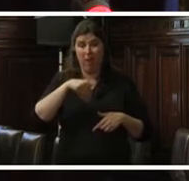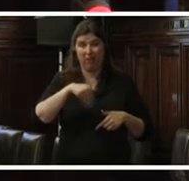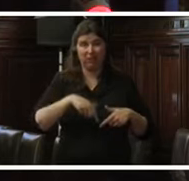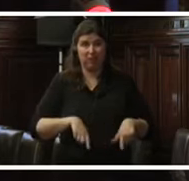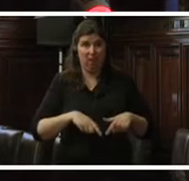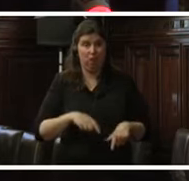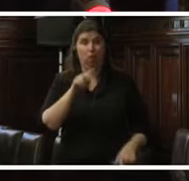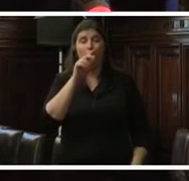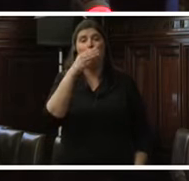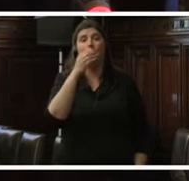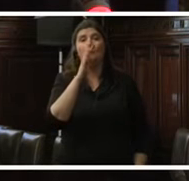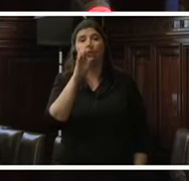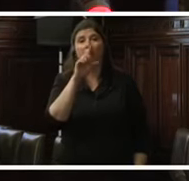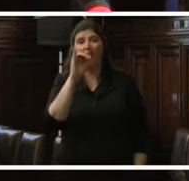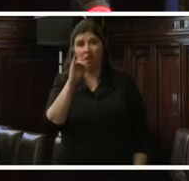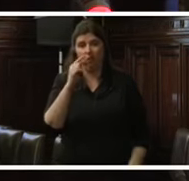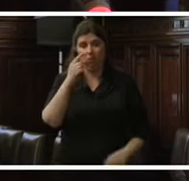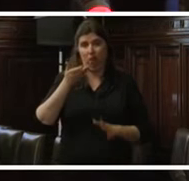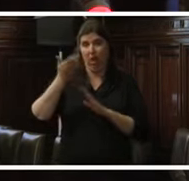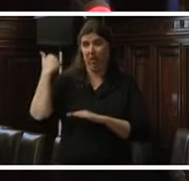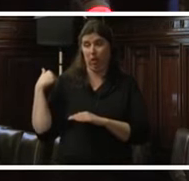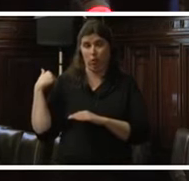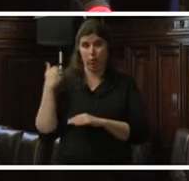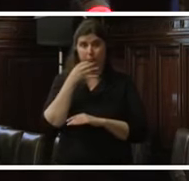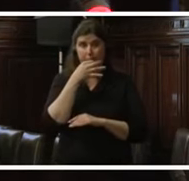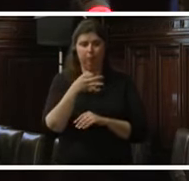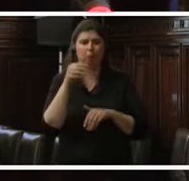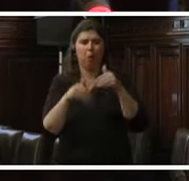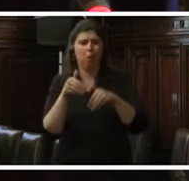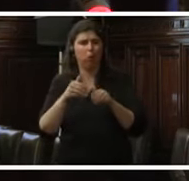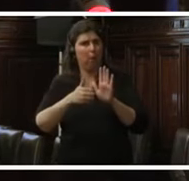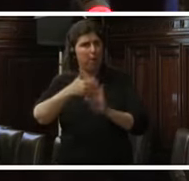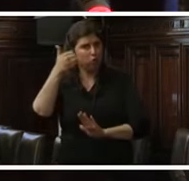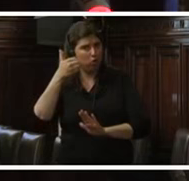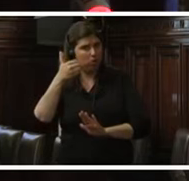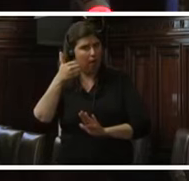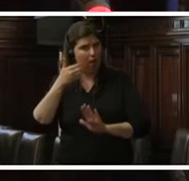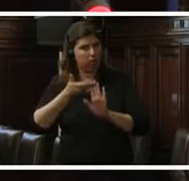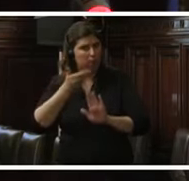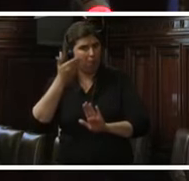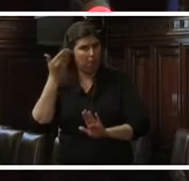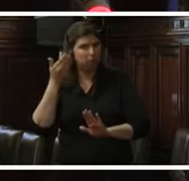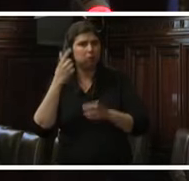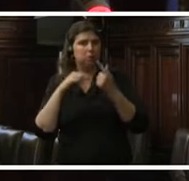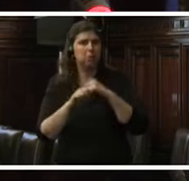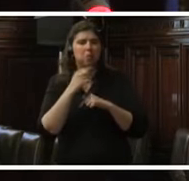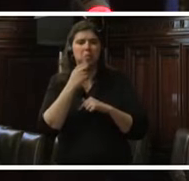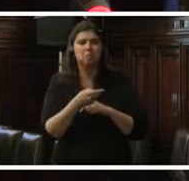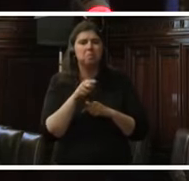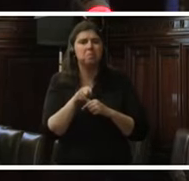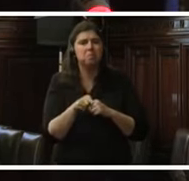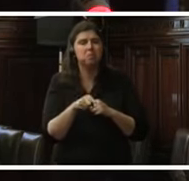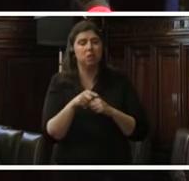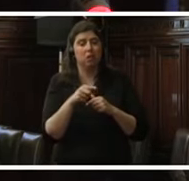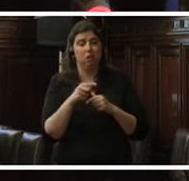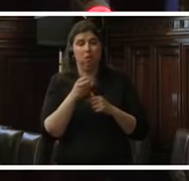anterior, si bien suscribe el voto en mayoría, elabora un fundamento de voto, donde expresamente se